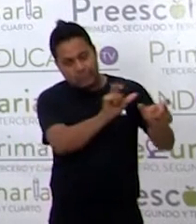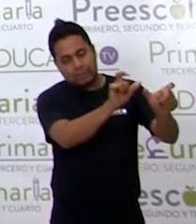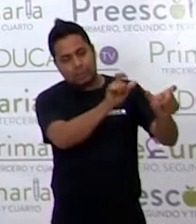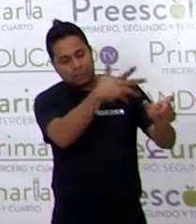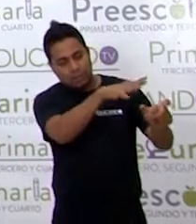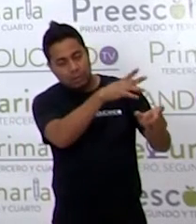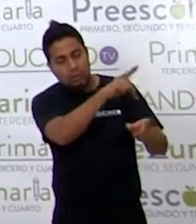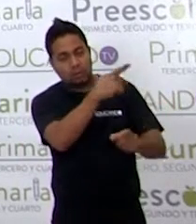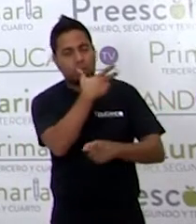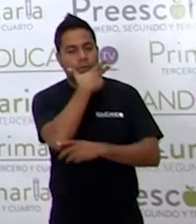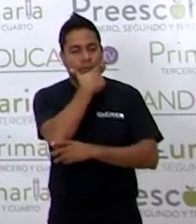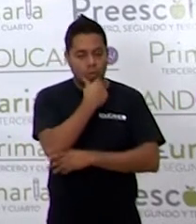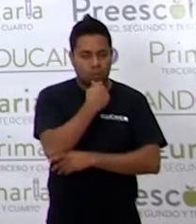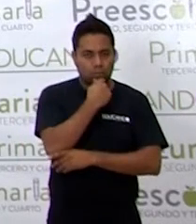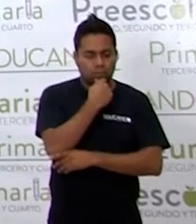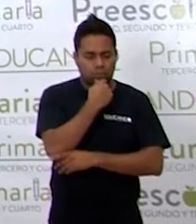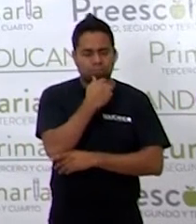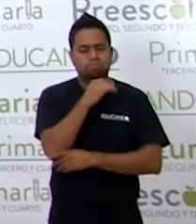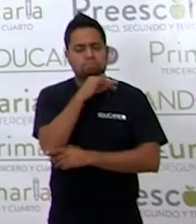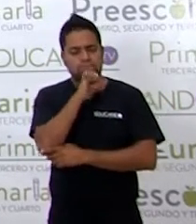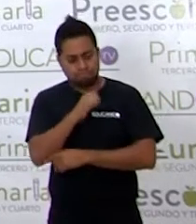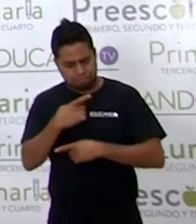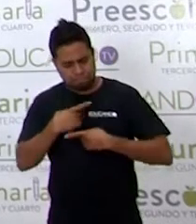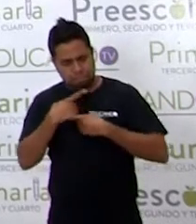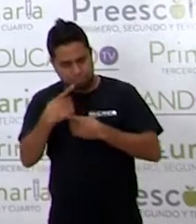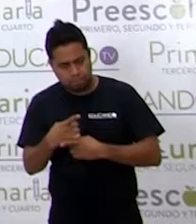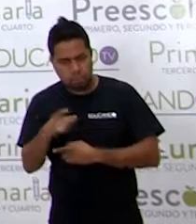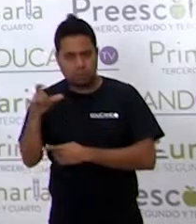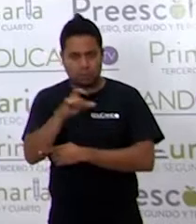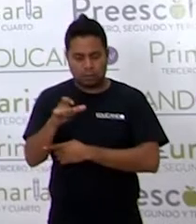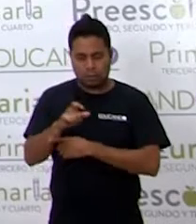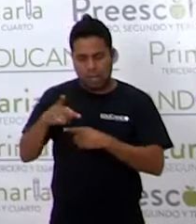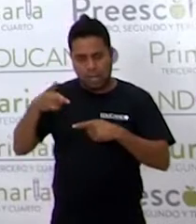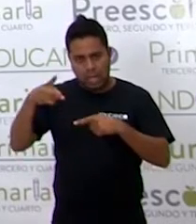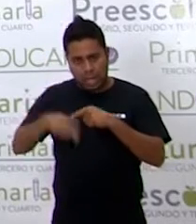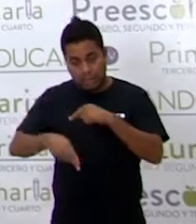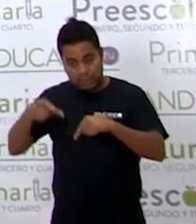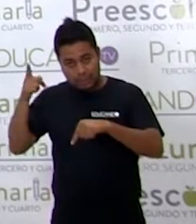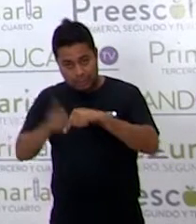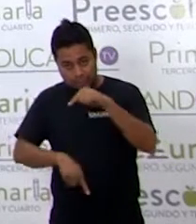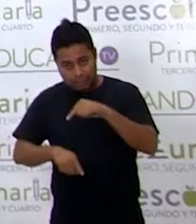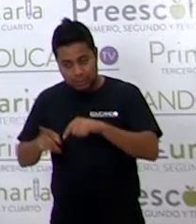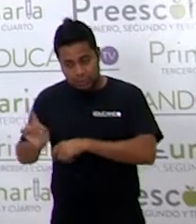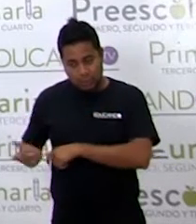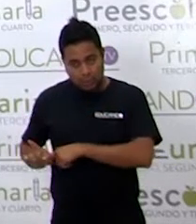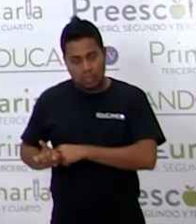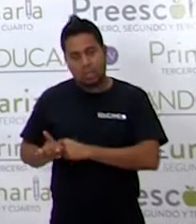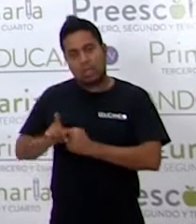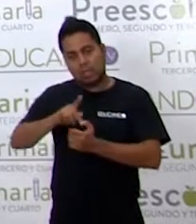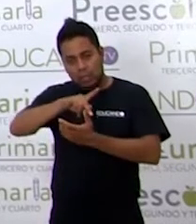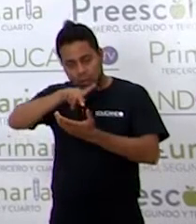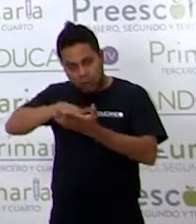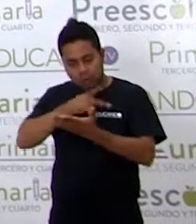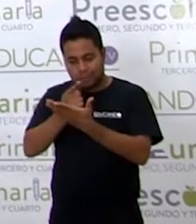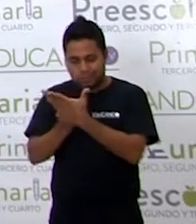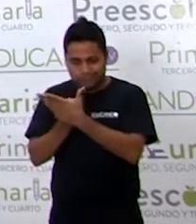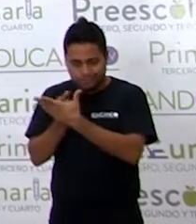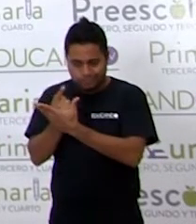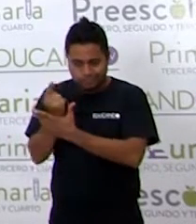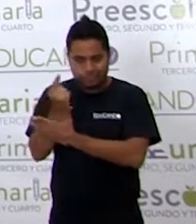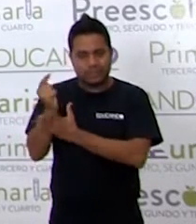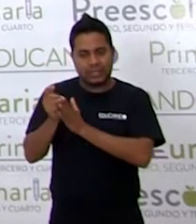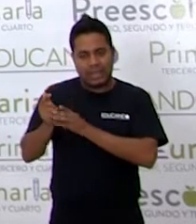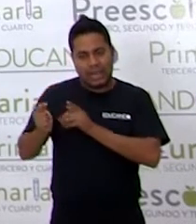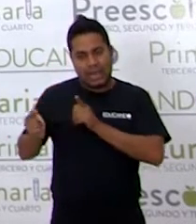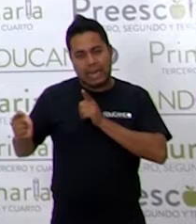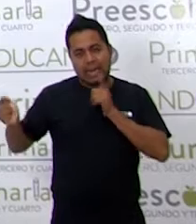señor del monte les concedió que cada vez que le cortaran la cola, le saliera otra más larga